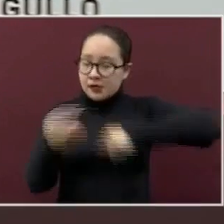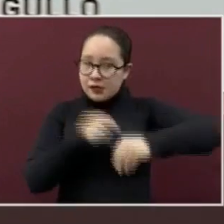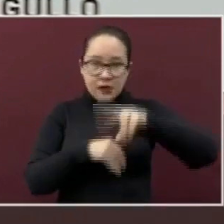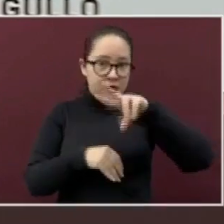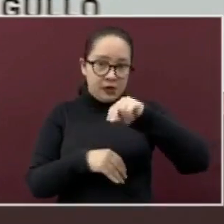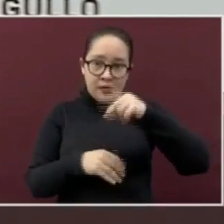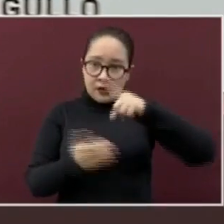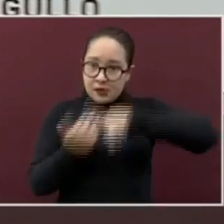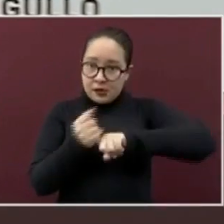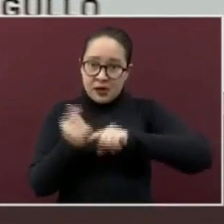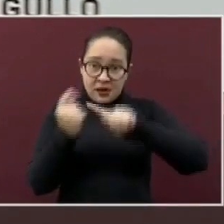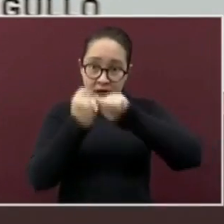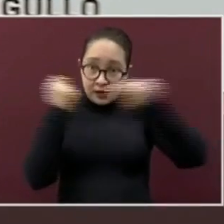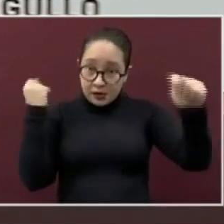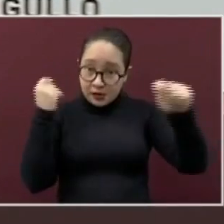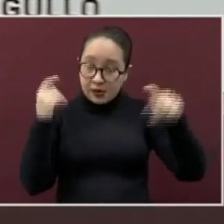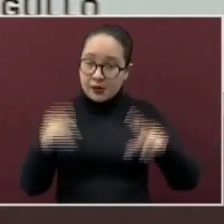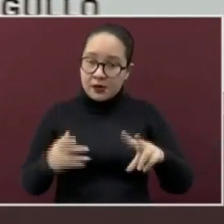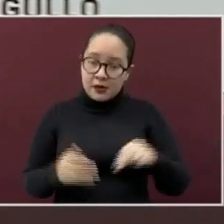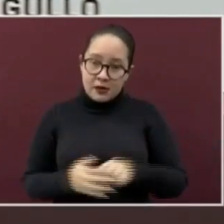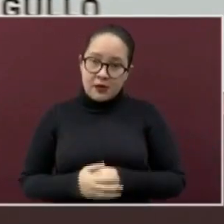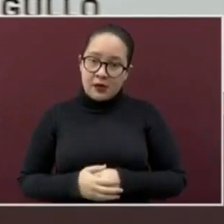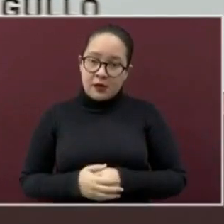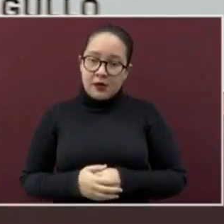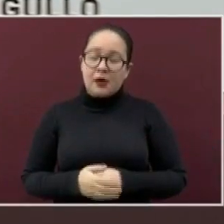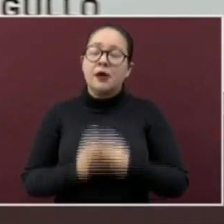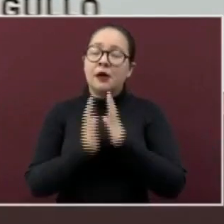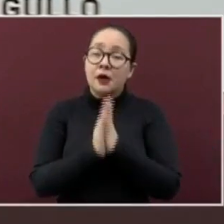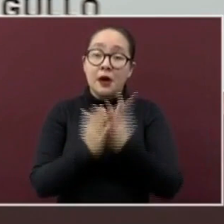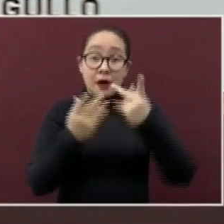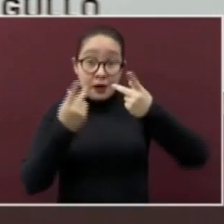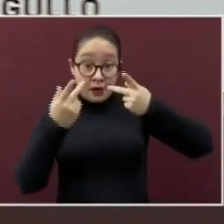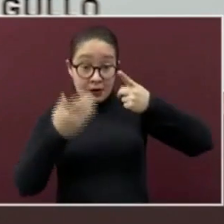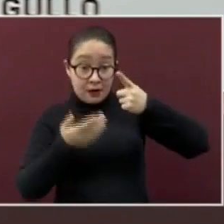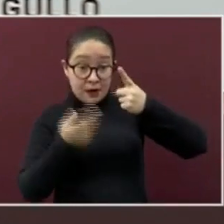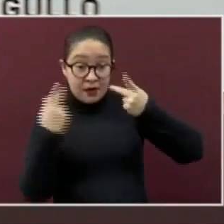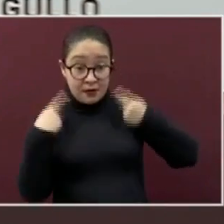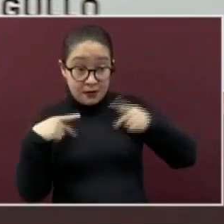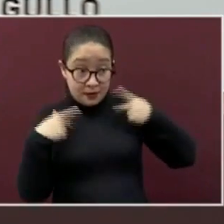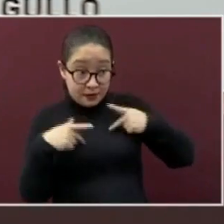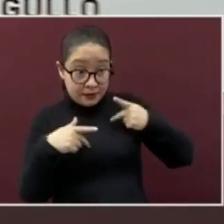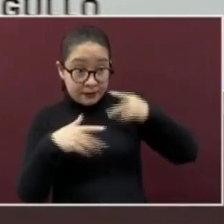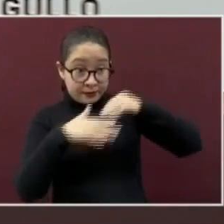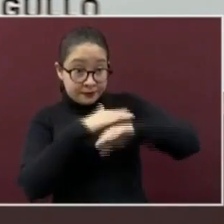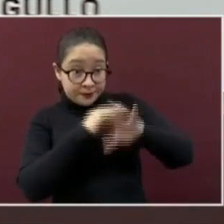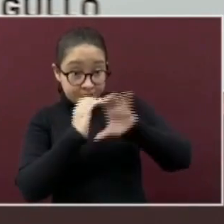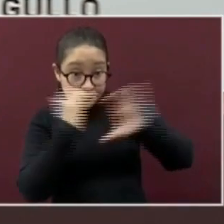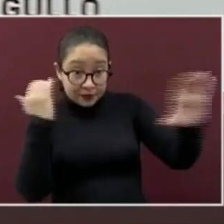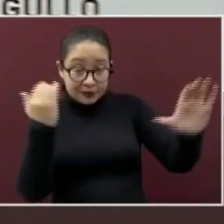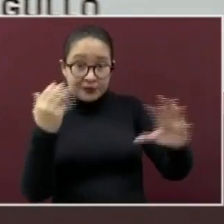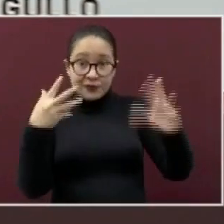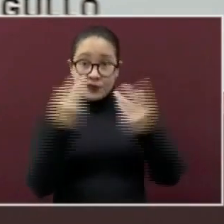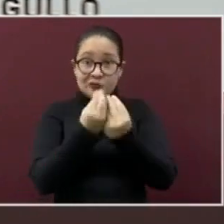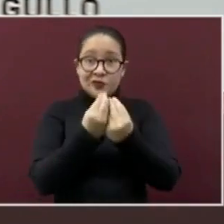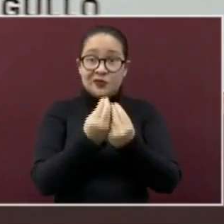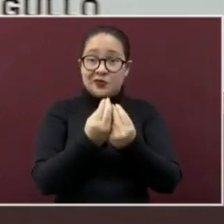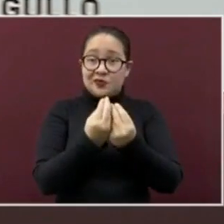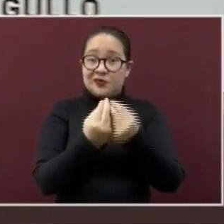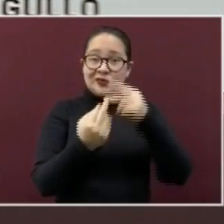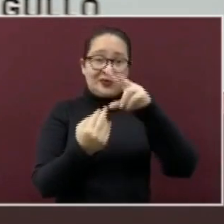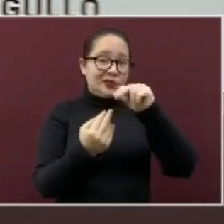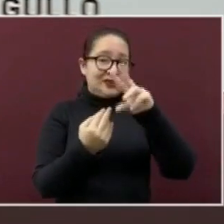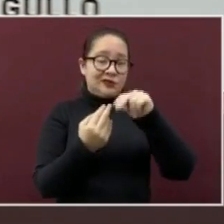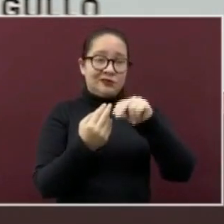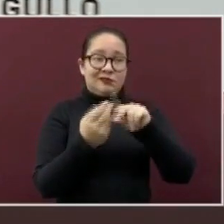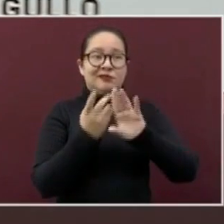del transporte, conservar la sana distancia. Evitar conversación con